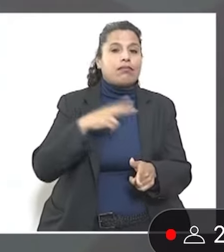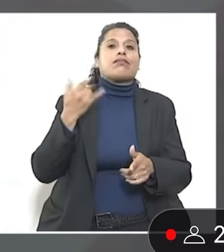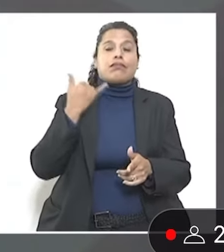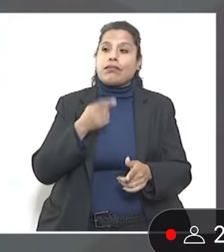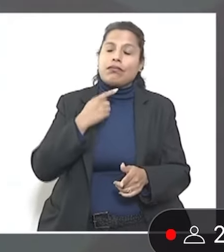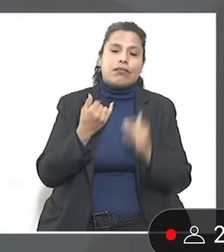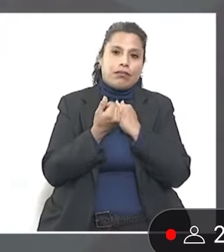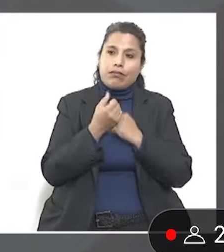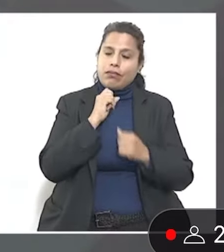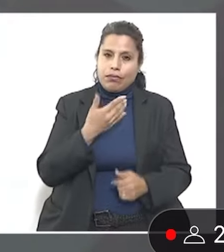de la Vida Pública de México.